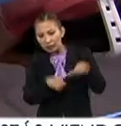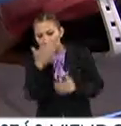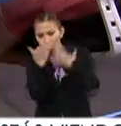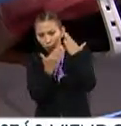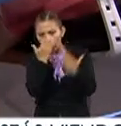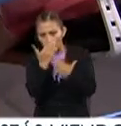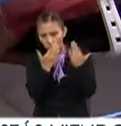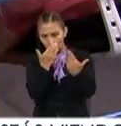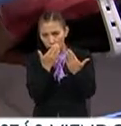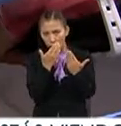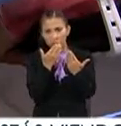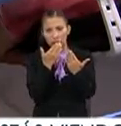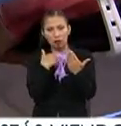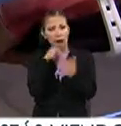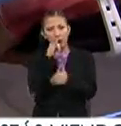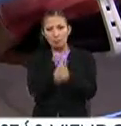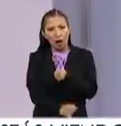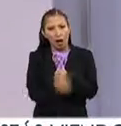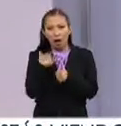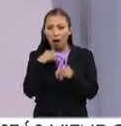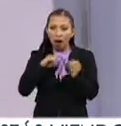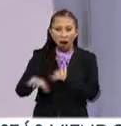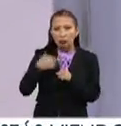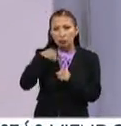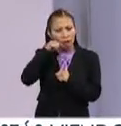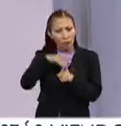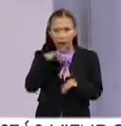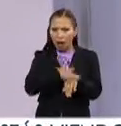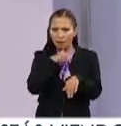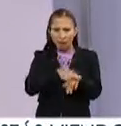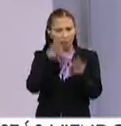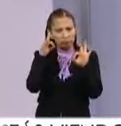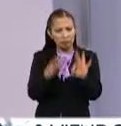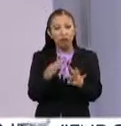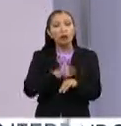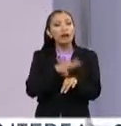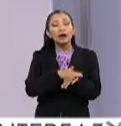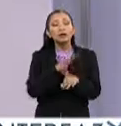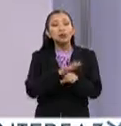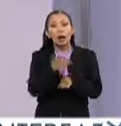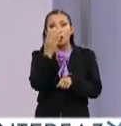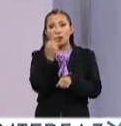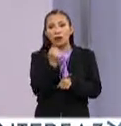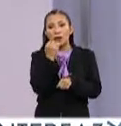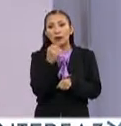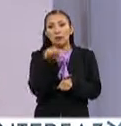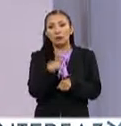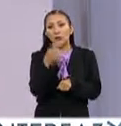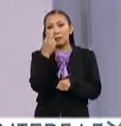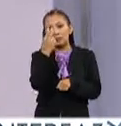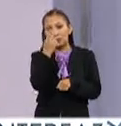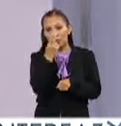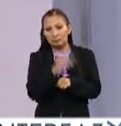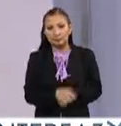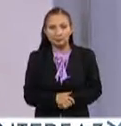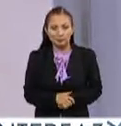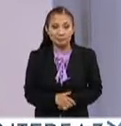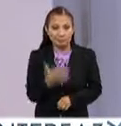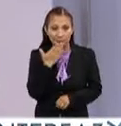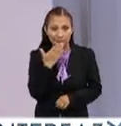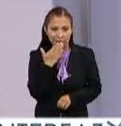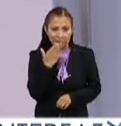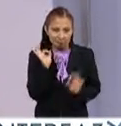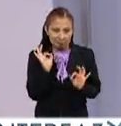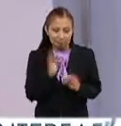académicas. O sea, nunca descargué la escuela, siempre mantuve mi promedio. ¿Cuál promedio? Tengo 9.25 de promedio. Muy buen